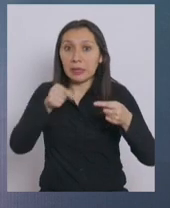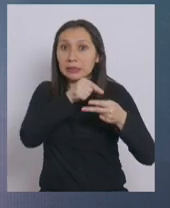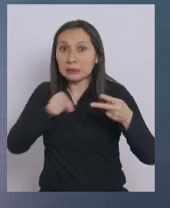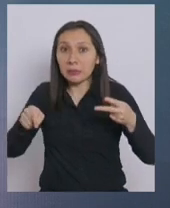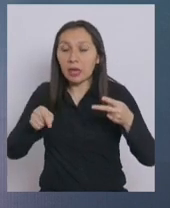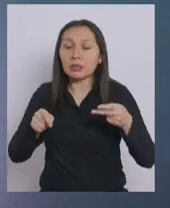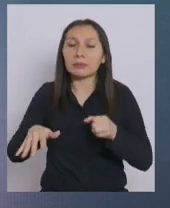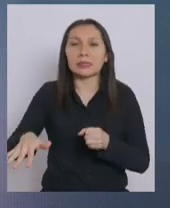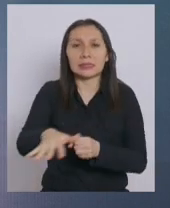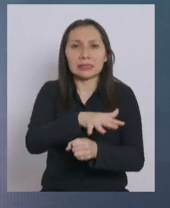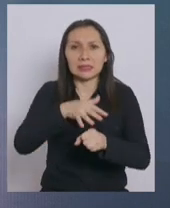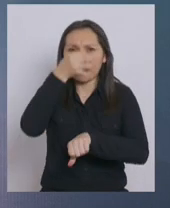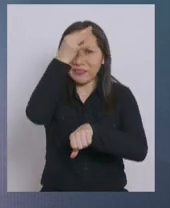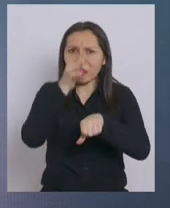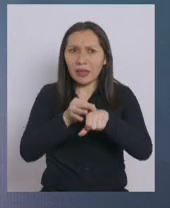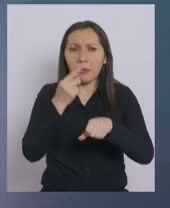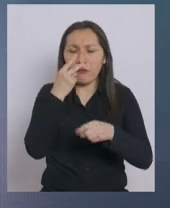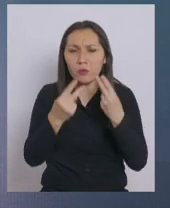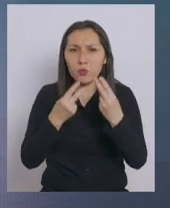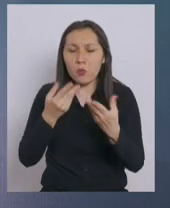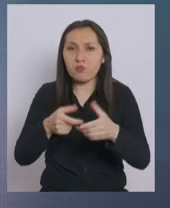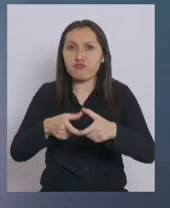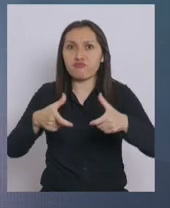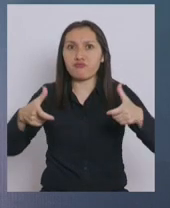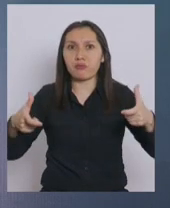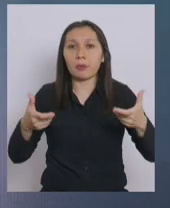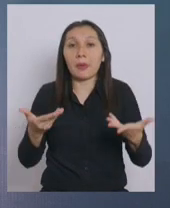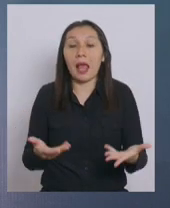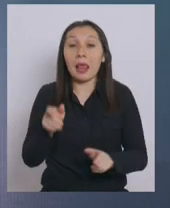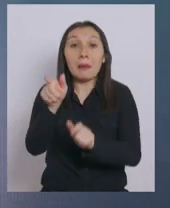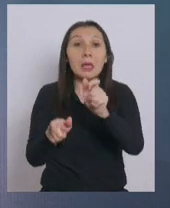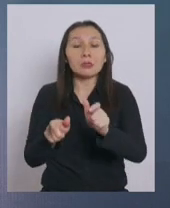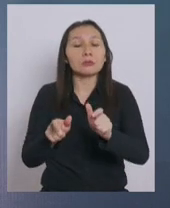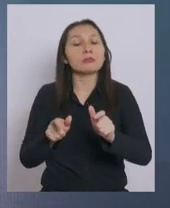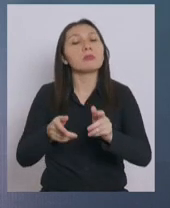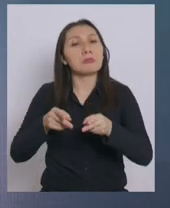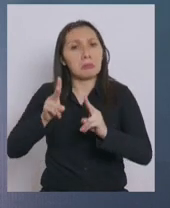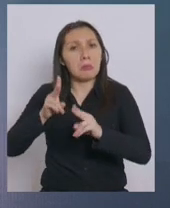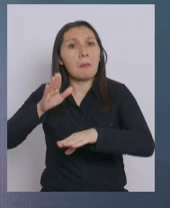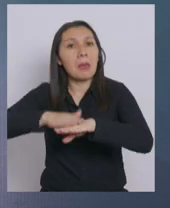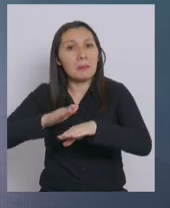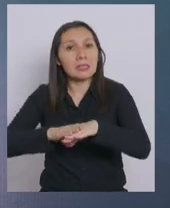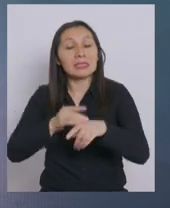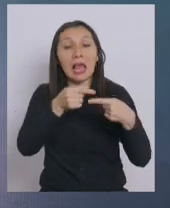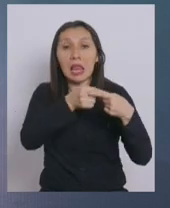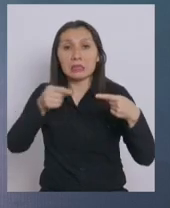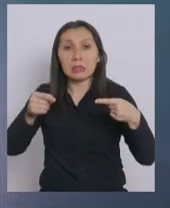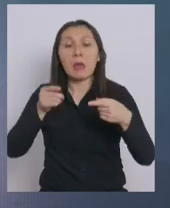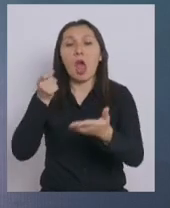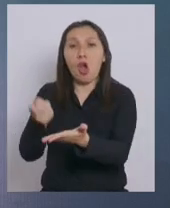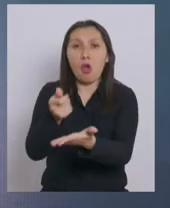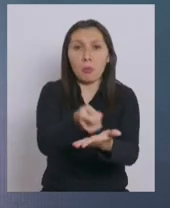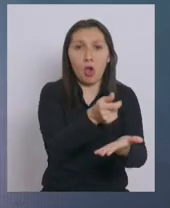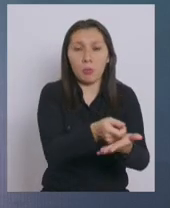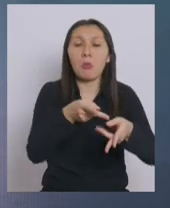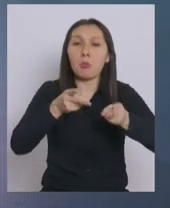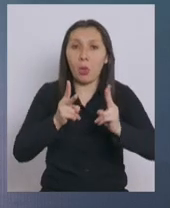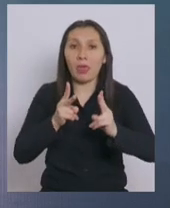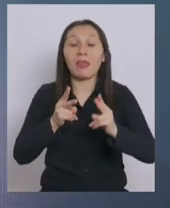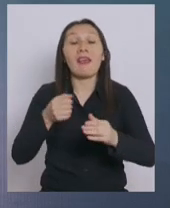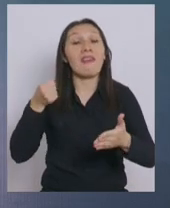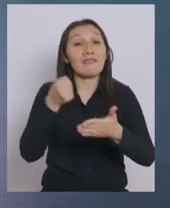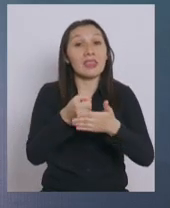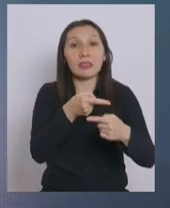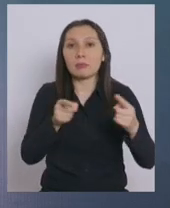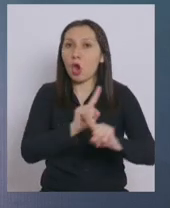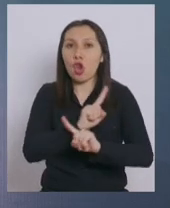por la situación epidemiológica que estamos viviendo hoy día. Por lo tanto, las personas mantienen su permiso para los días de semana para hacer las compras y el fin